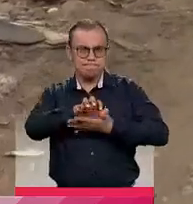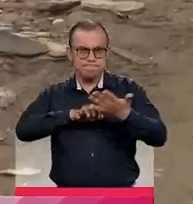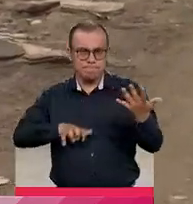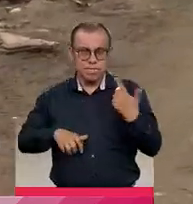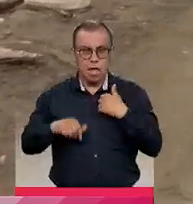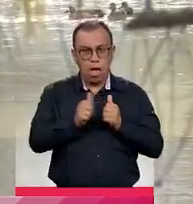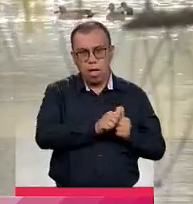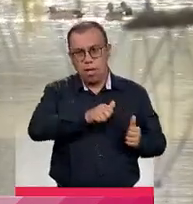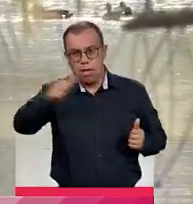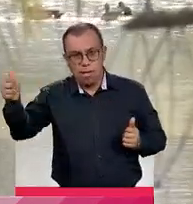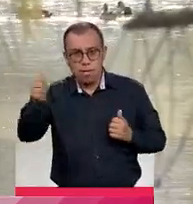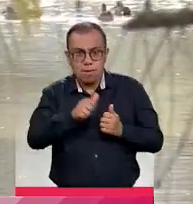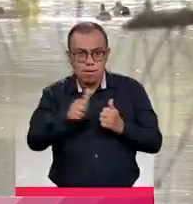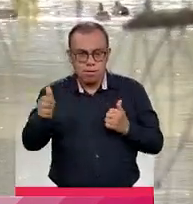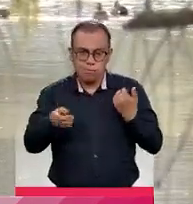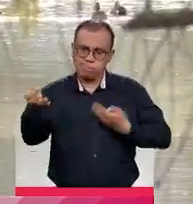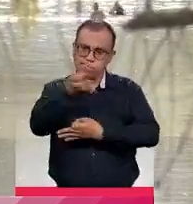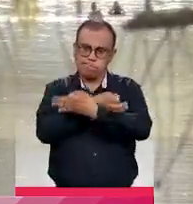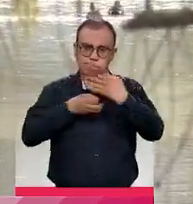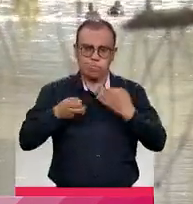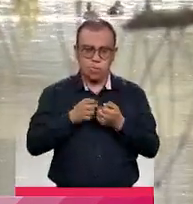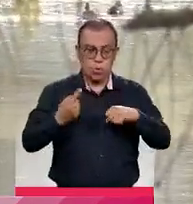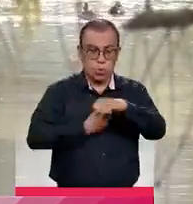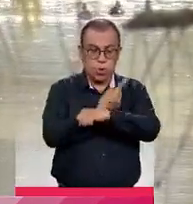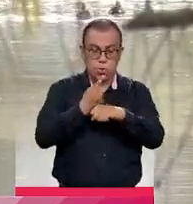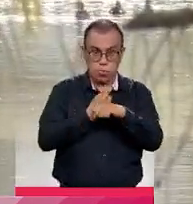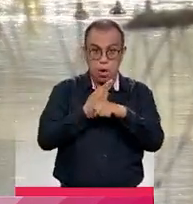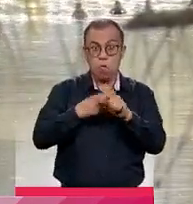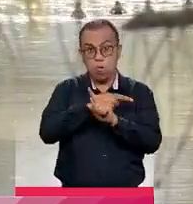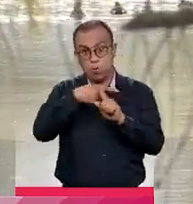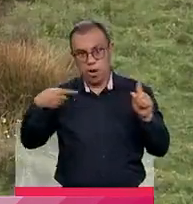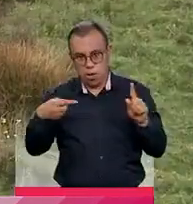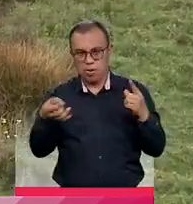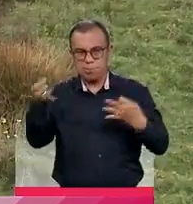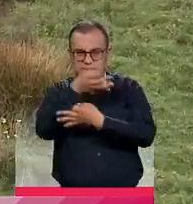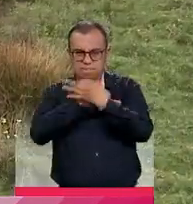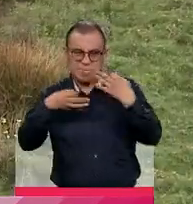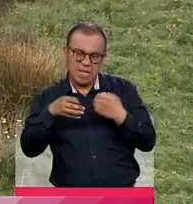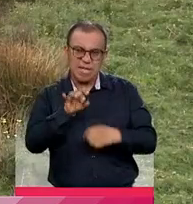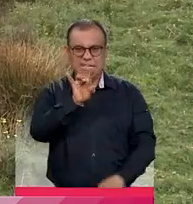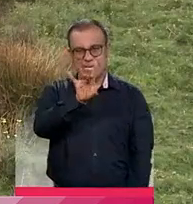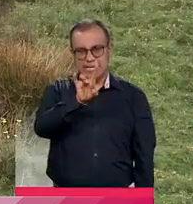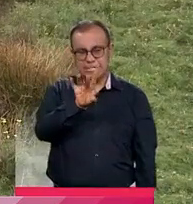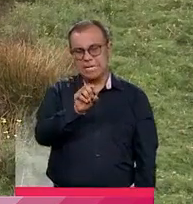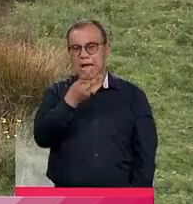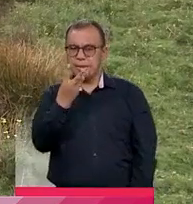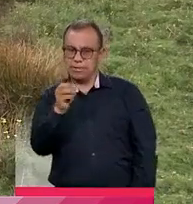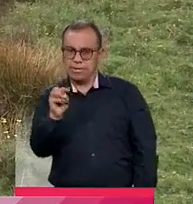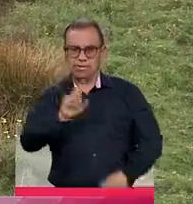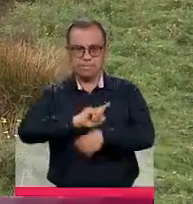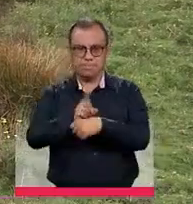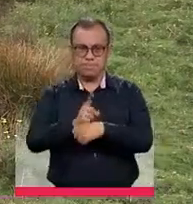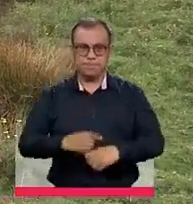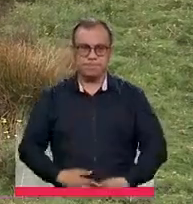desplazamientos en la ciudad de una hora u hora y media a periodos de entre 15 y 30 minutos.